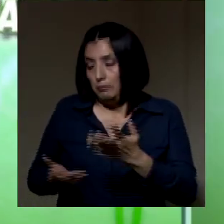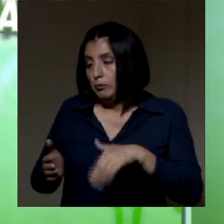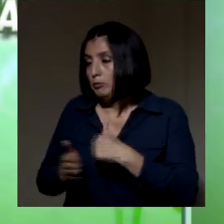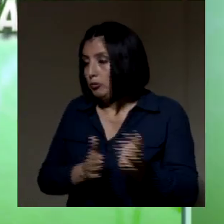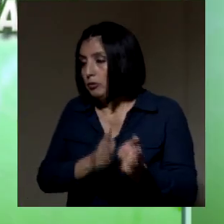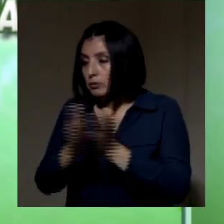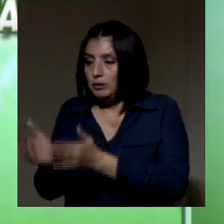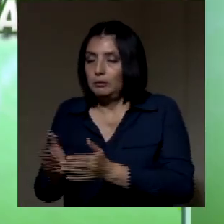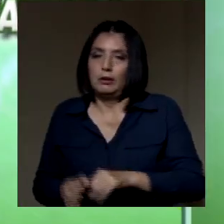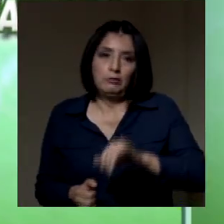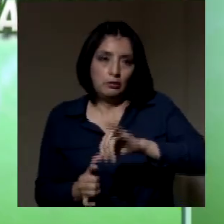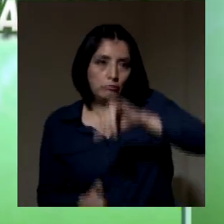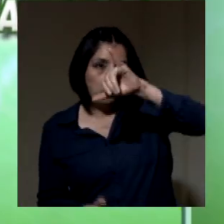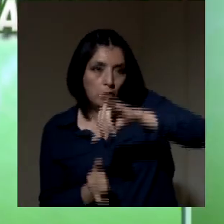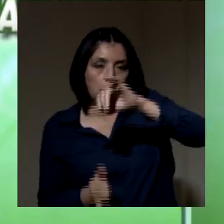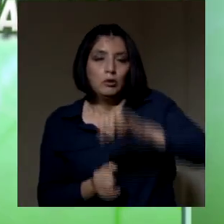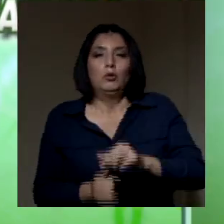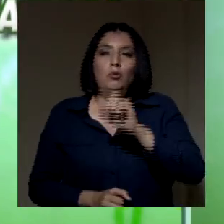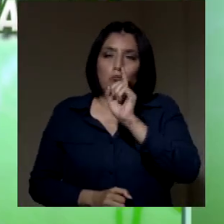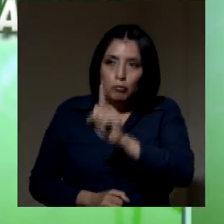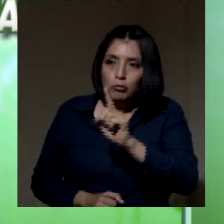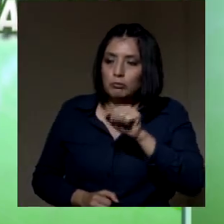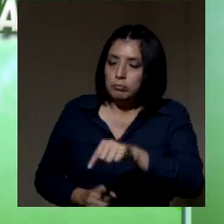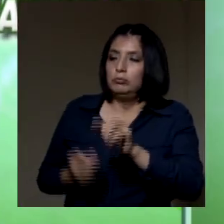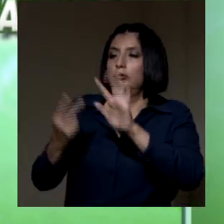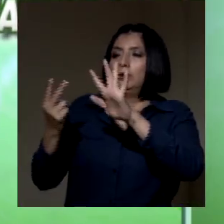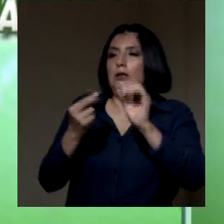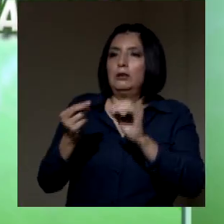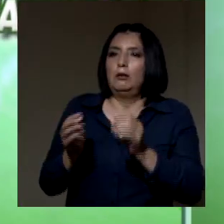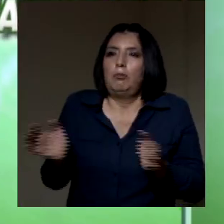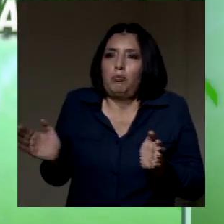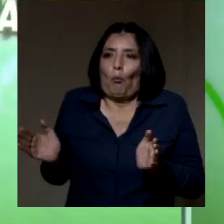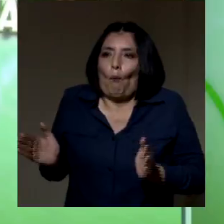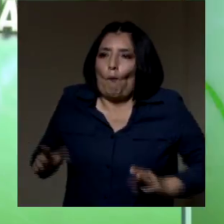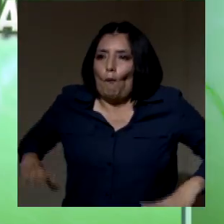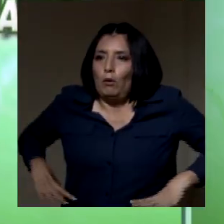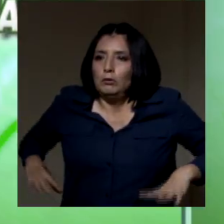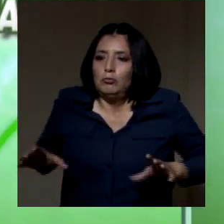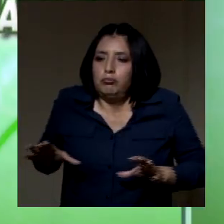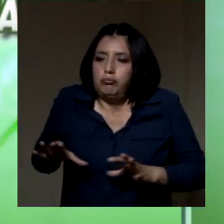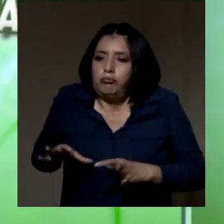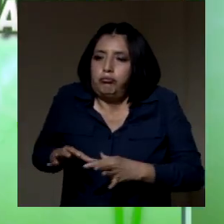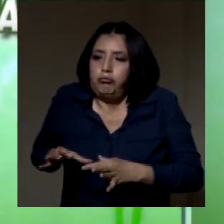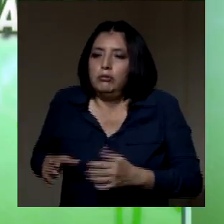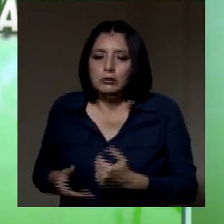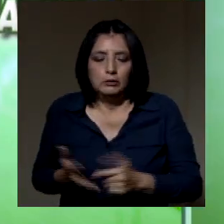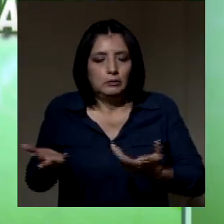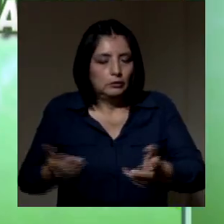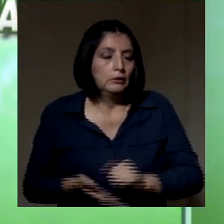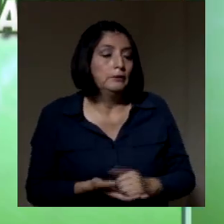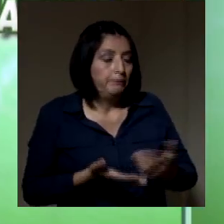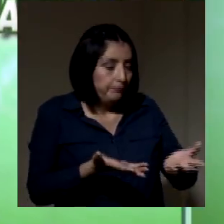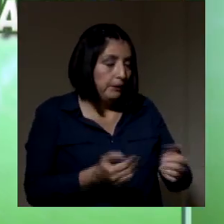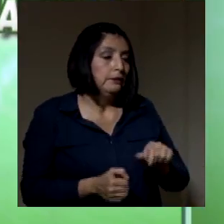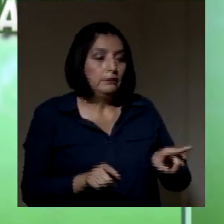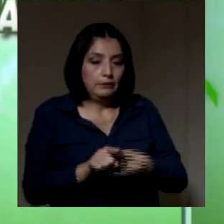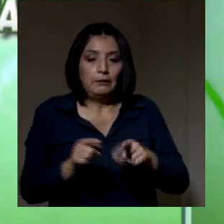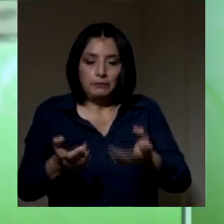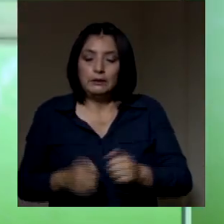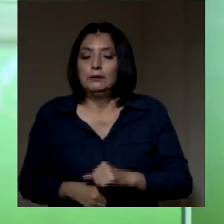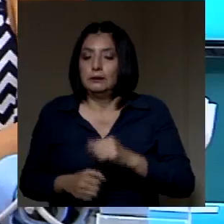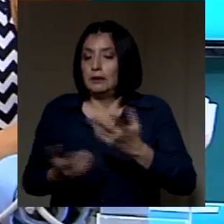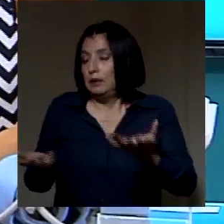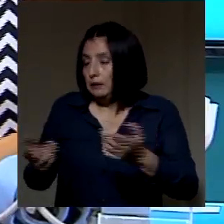Ah, pero por supuesto. Medir un metro 70 y está demasiado delgado, la cinturita muy pequeña, ¿no? Eso también